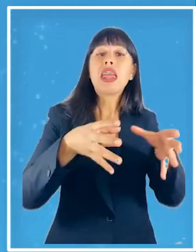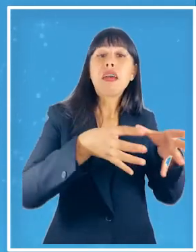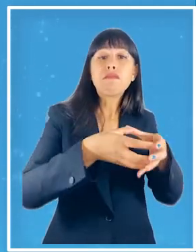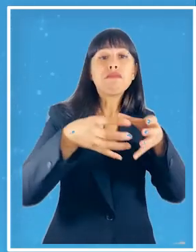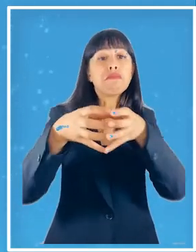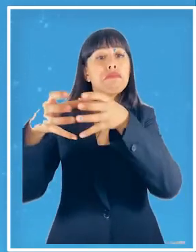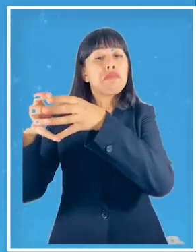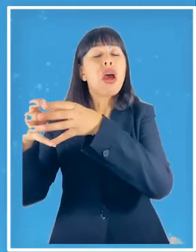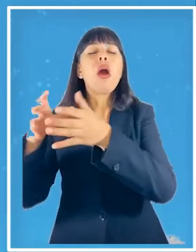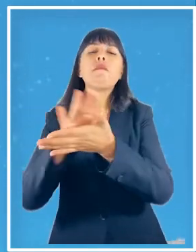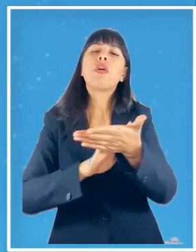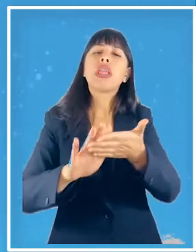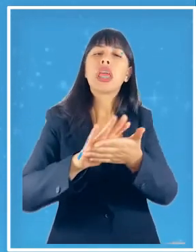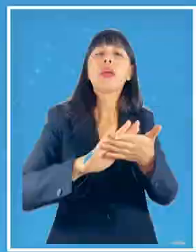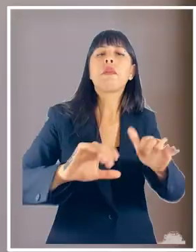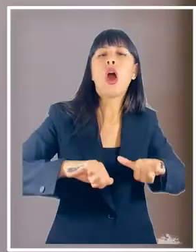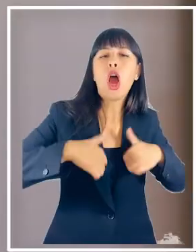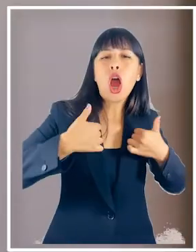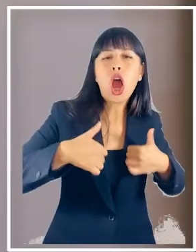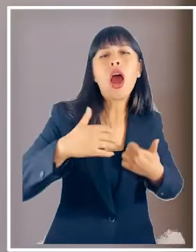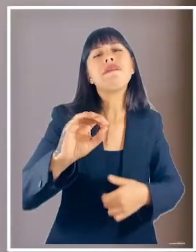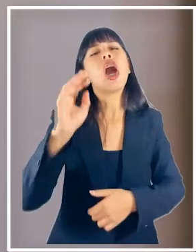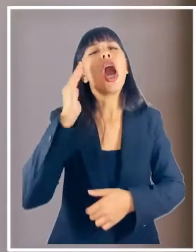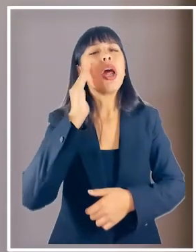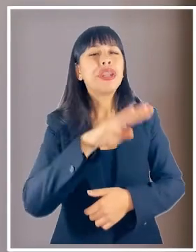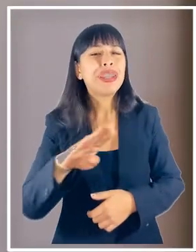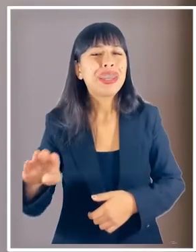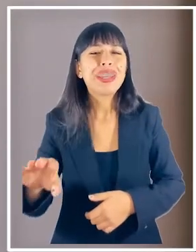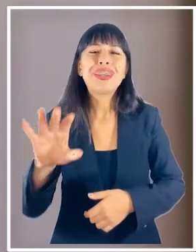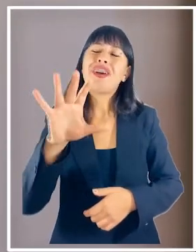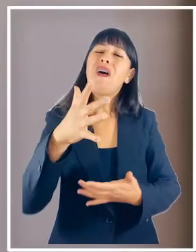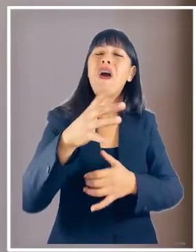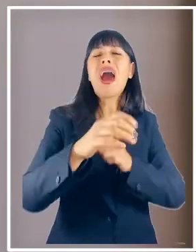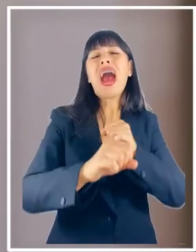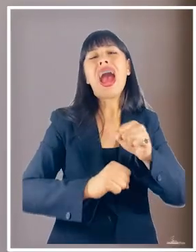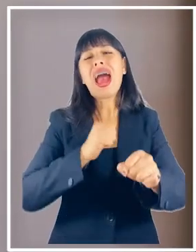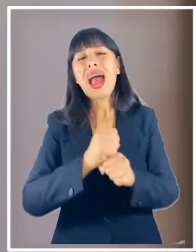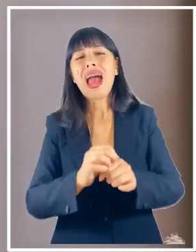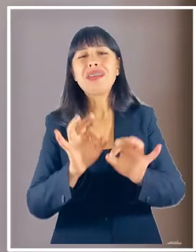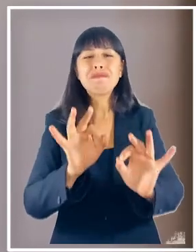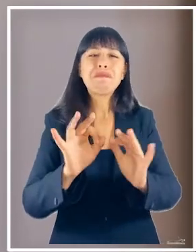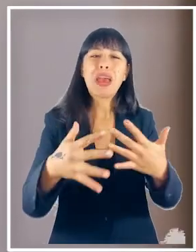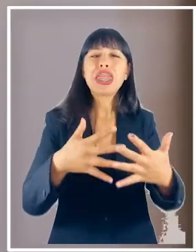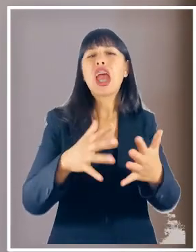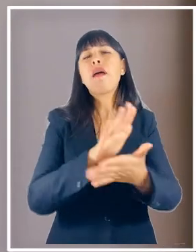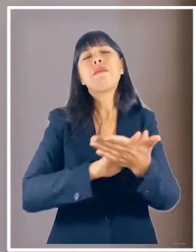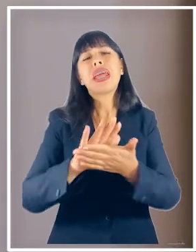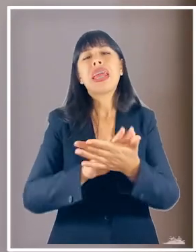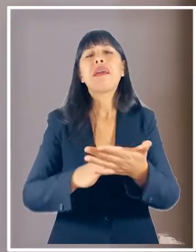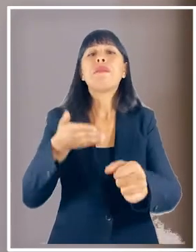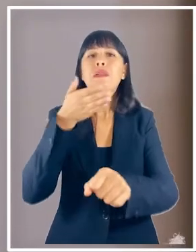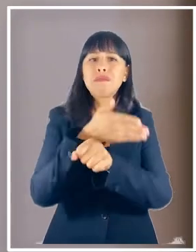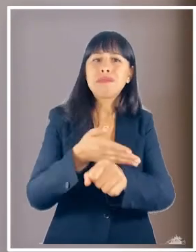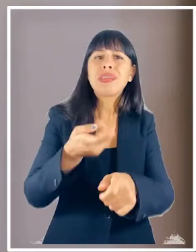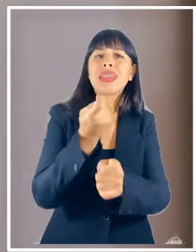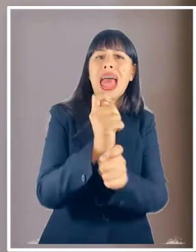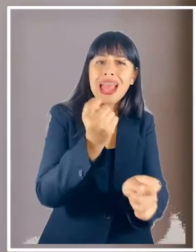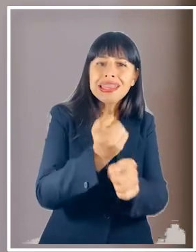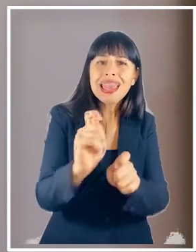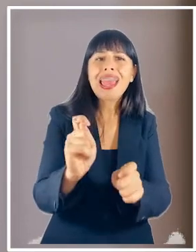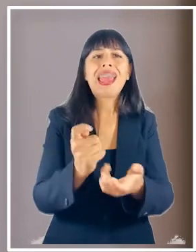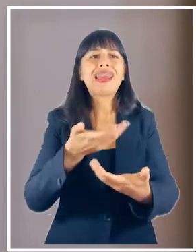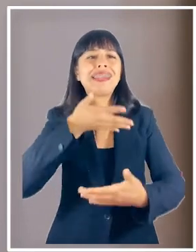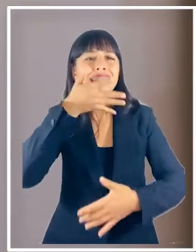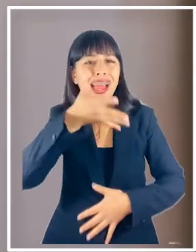diferentes con jóvenes con niños con adultos de edad mediana asistiendo a talleres charlas